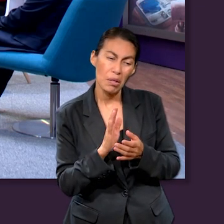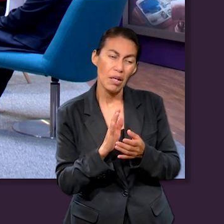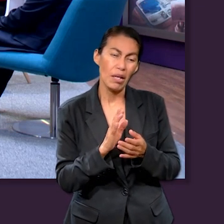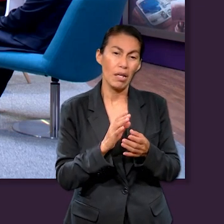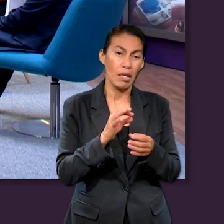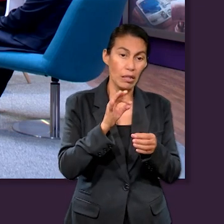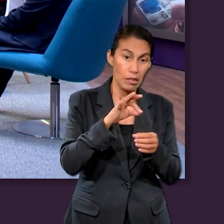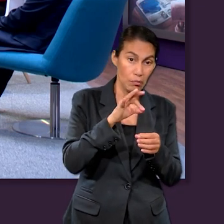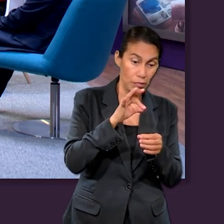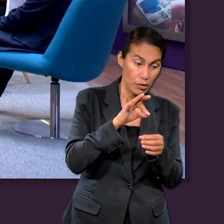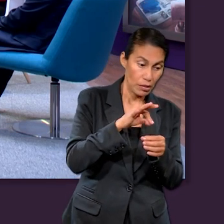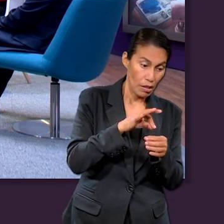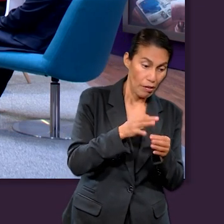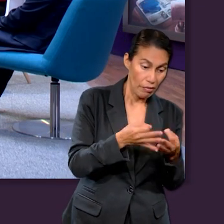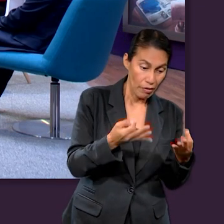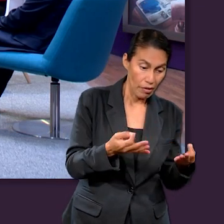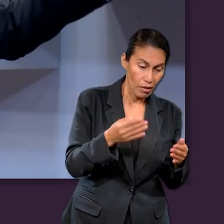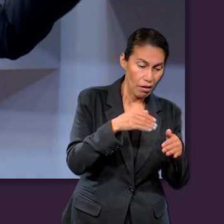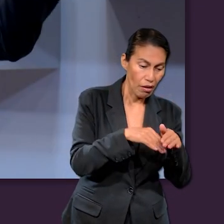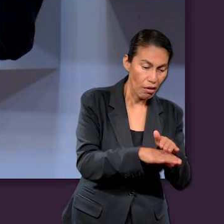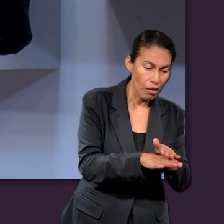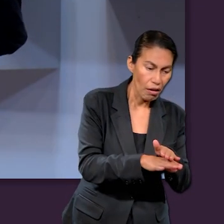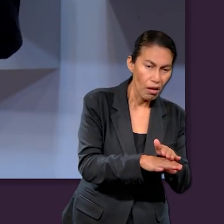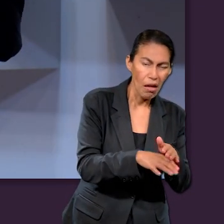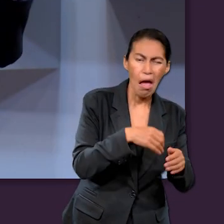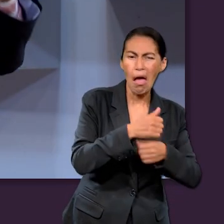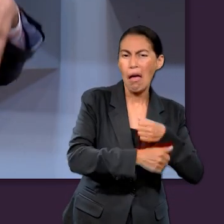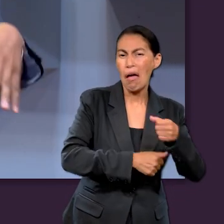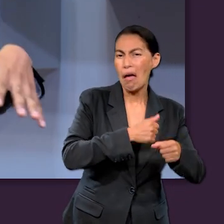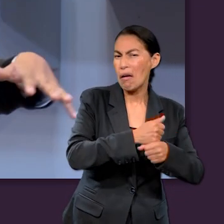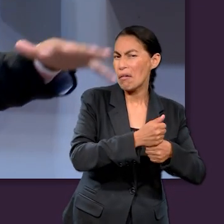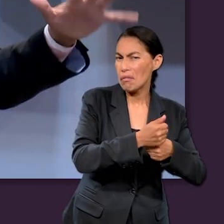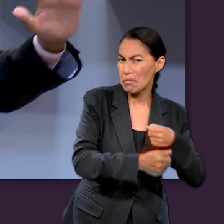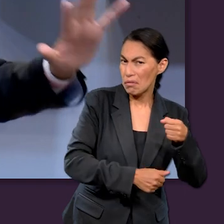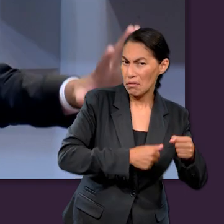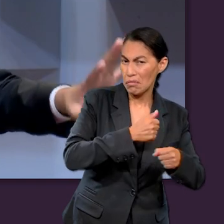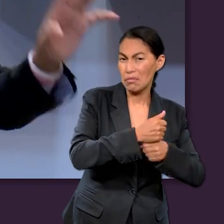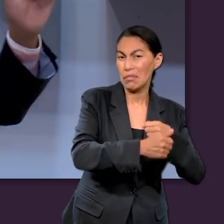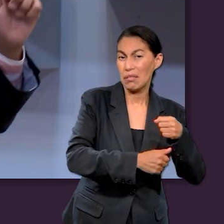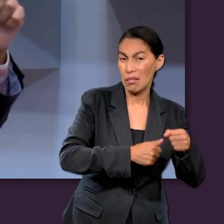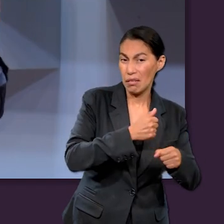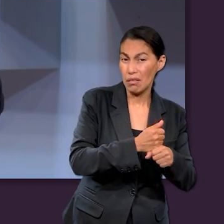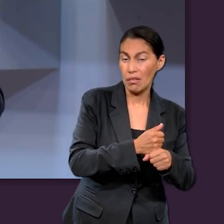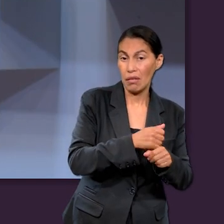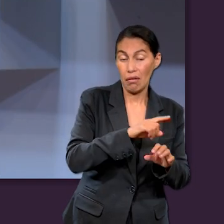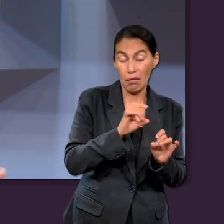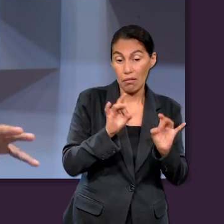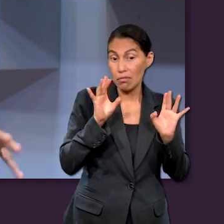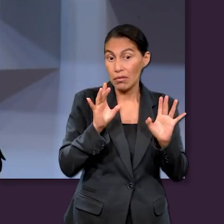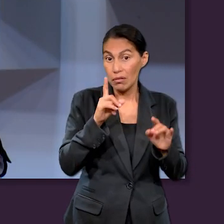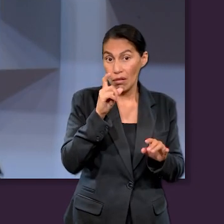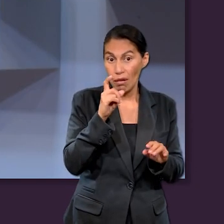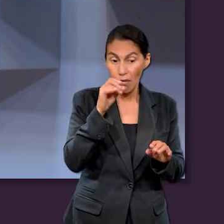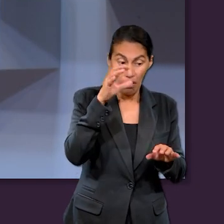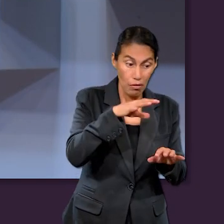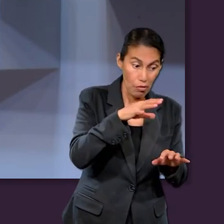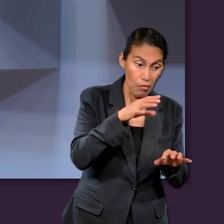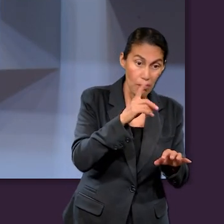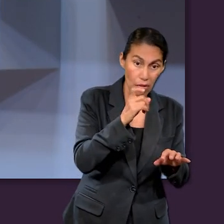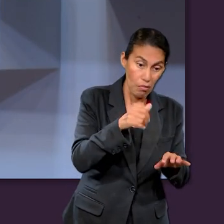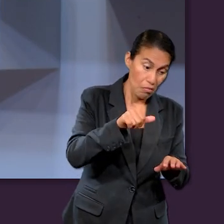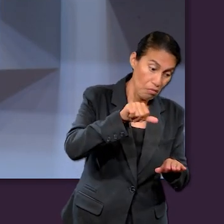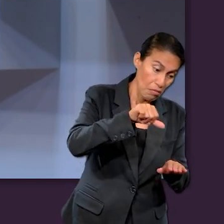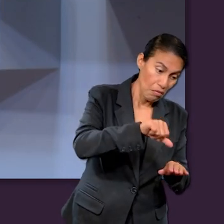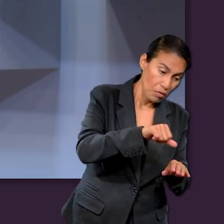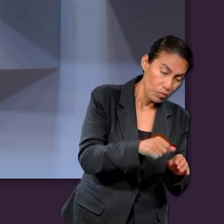puede una semilla estar bajo la tierra durante muchas décadas. Con un poco de agua